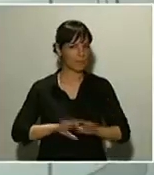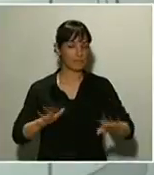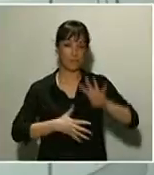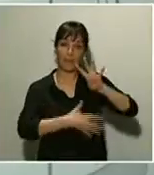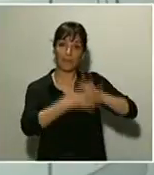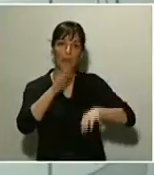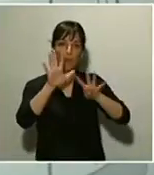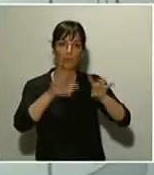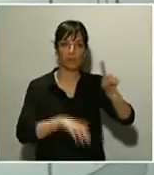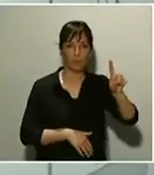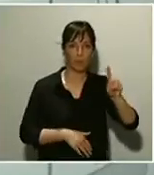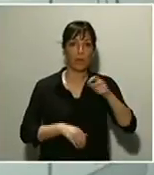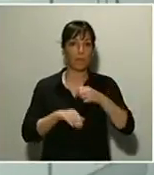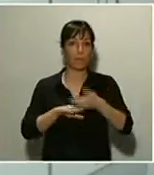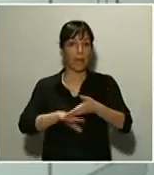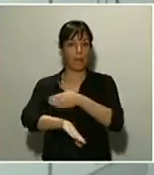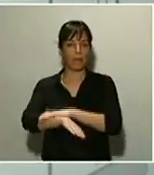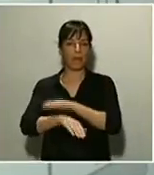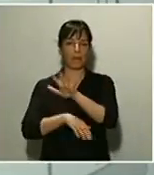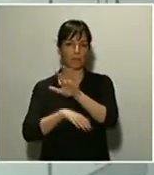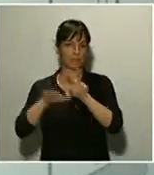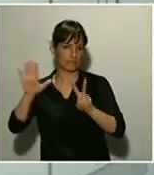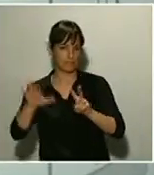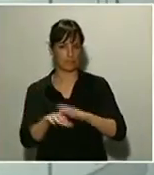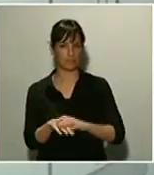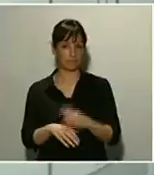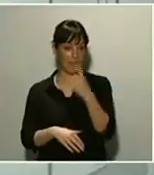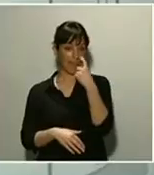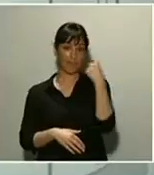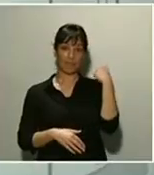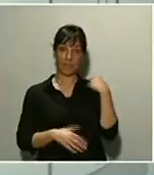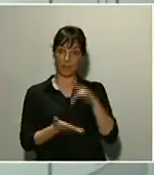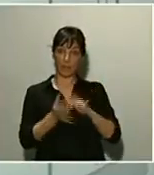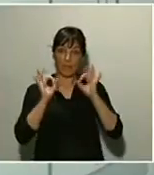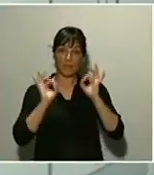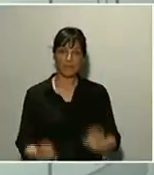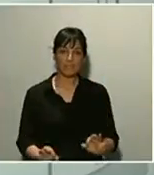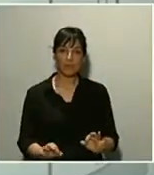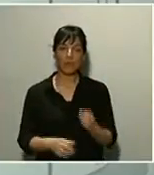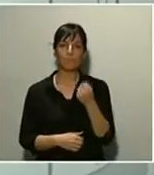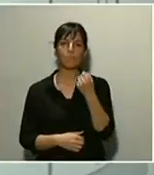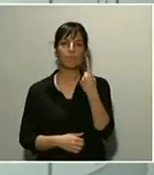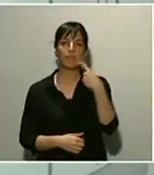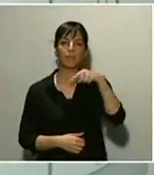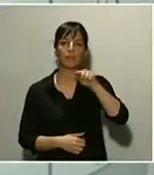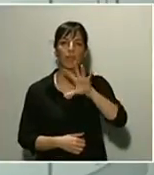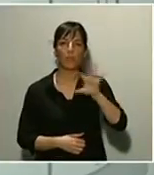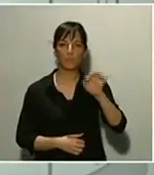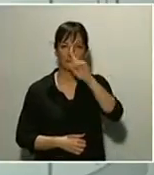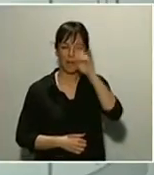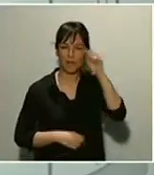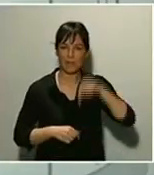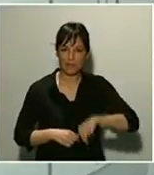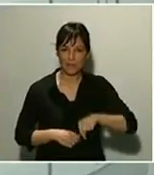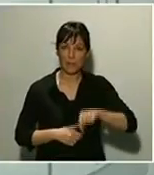57 en Palma. Hace un año, en un día equivalente al de hoy, eran 1.150 en Madrid, 900